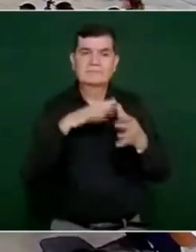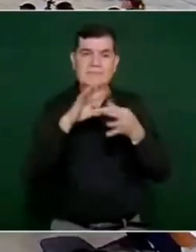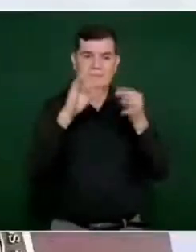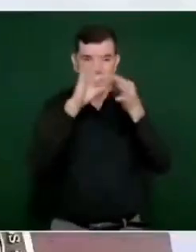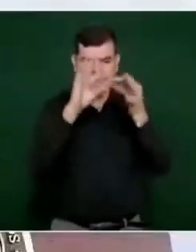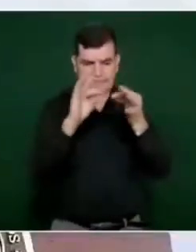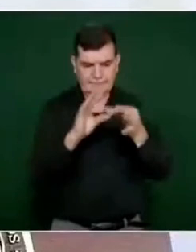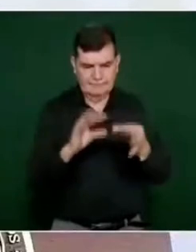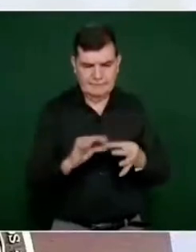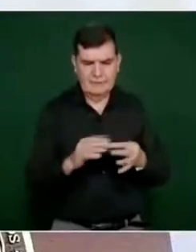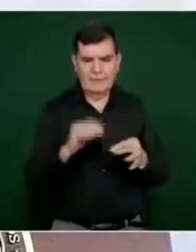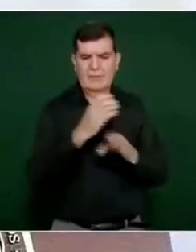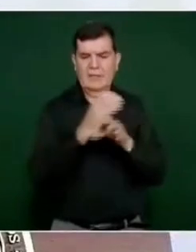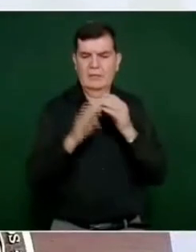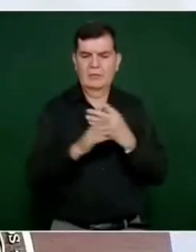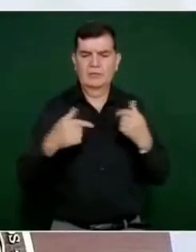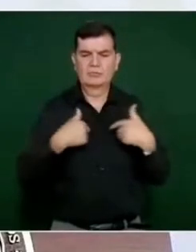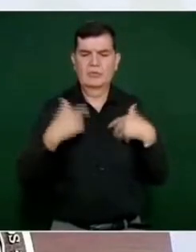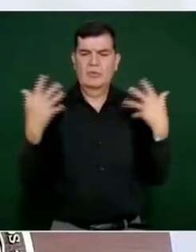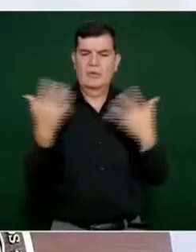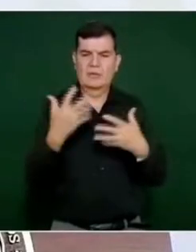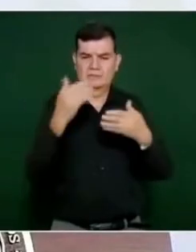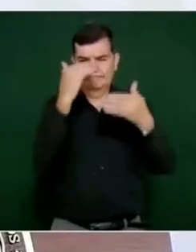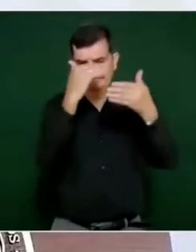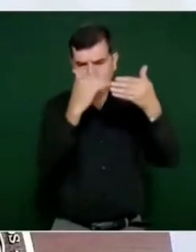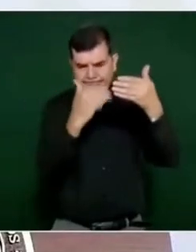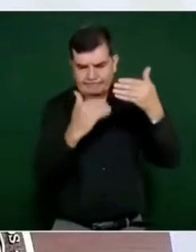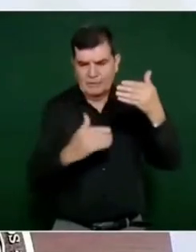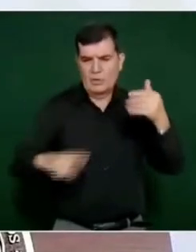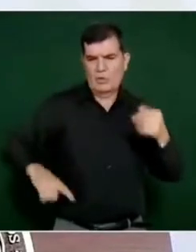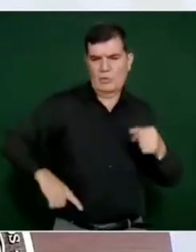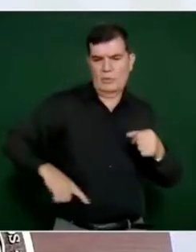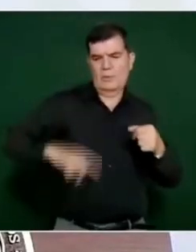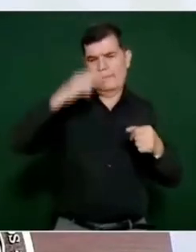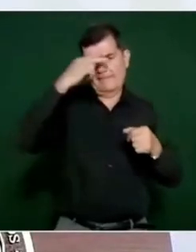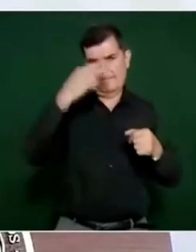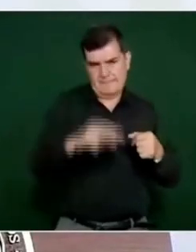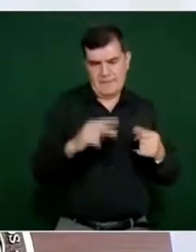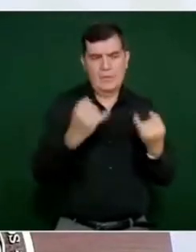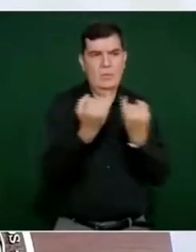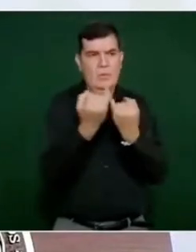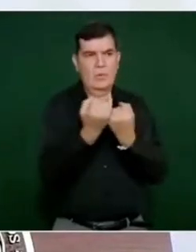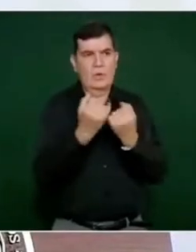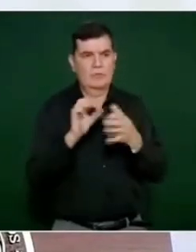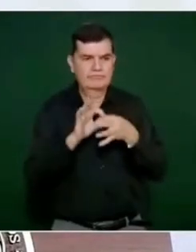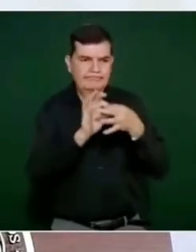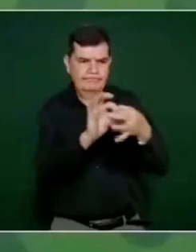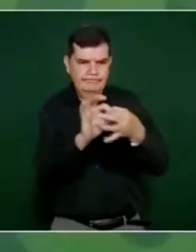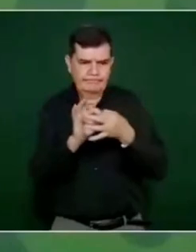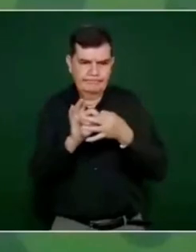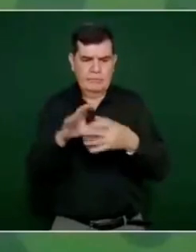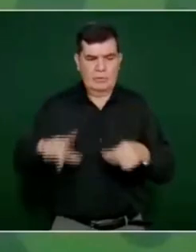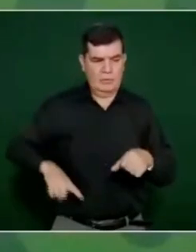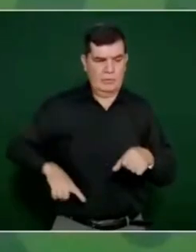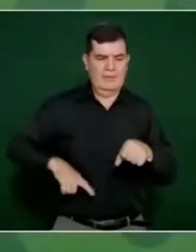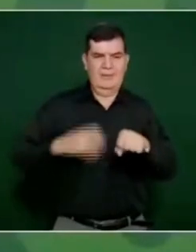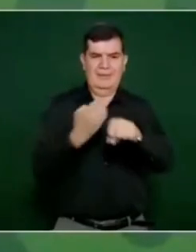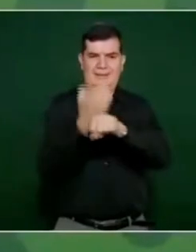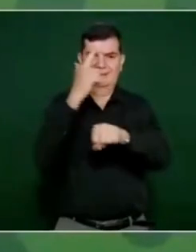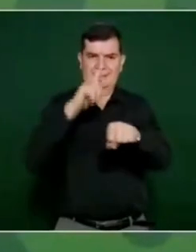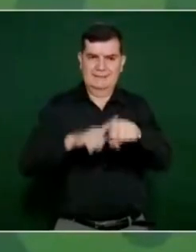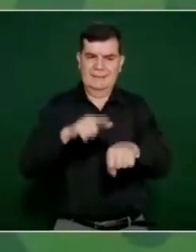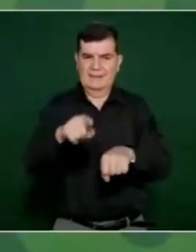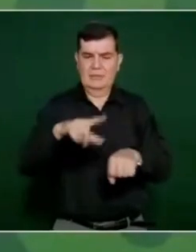recuento de las acciones que hemos realizado desde el Gobierno de México, por supuesto en coordinación con el gobierno estatal